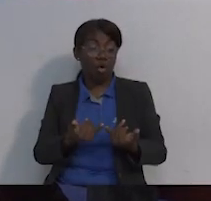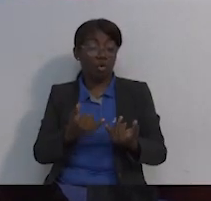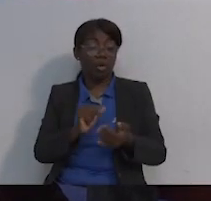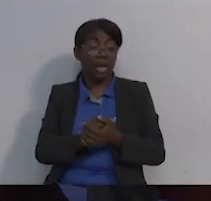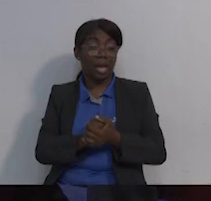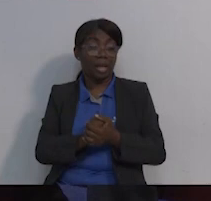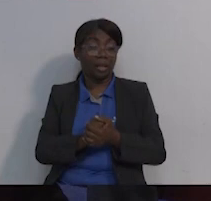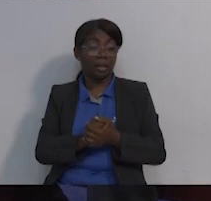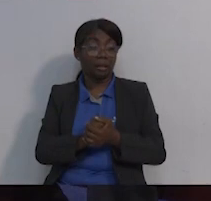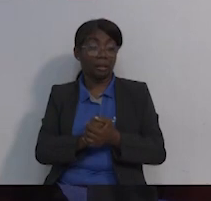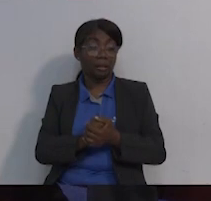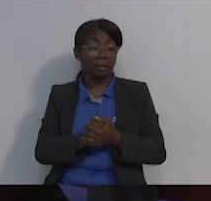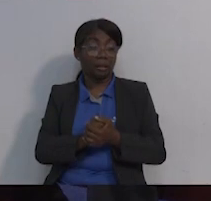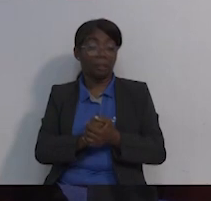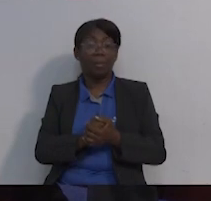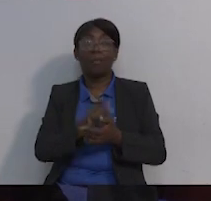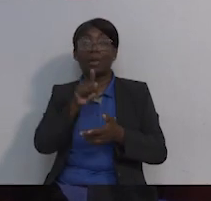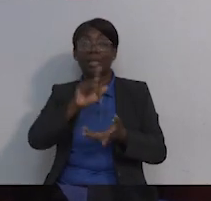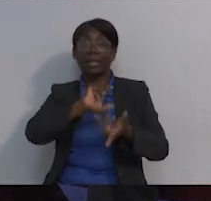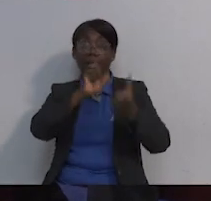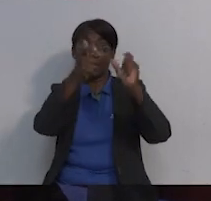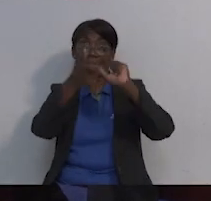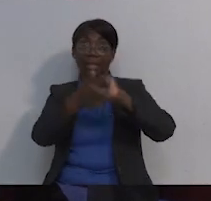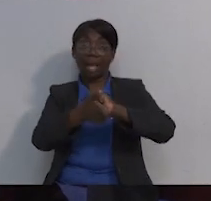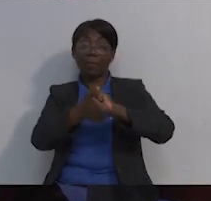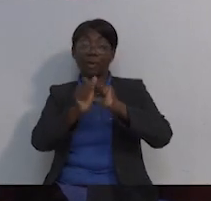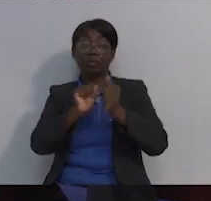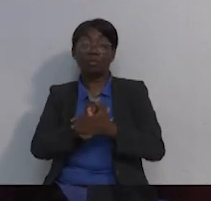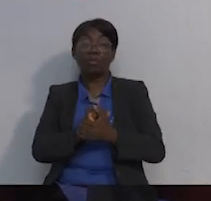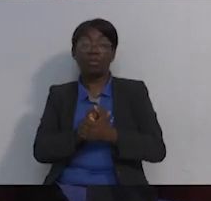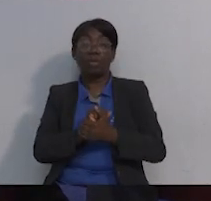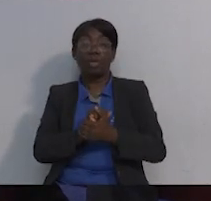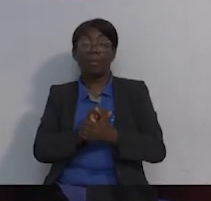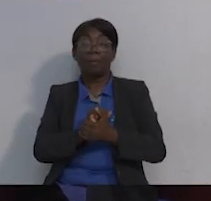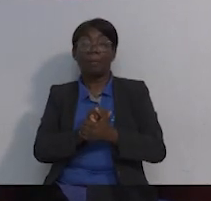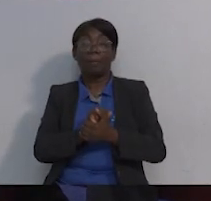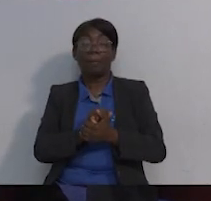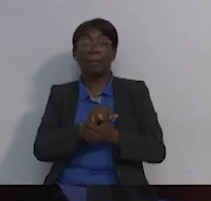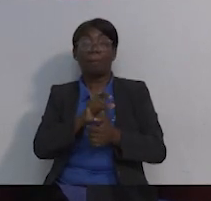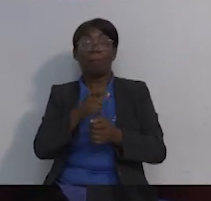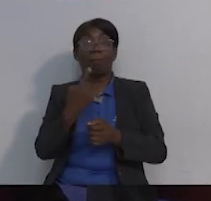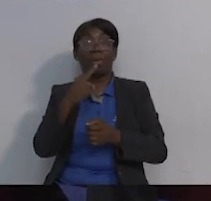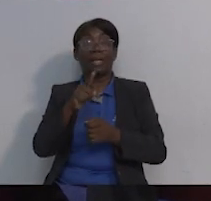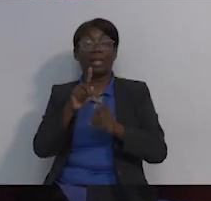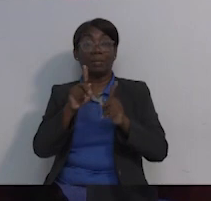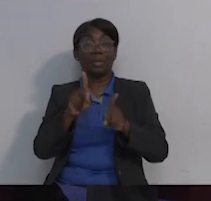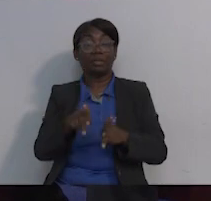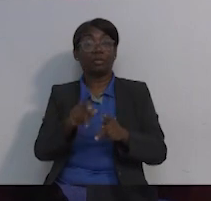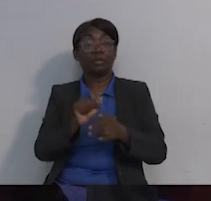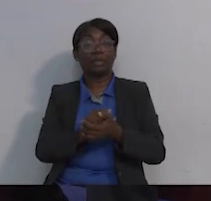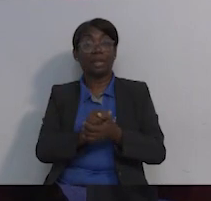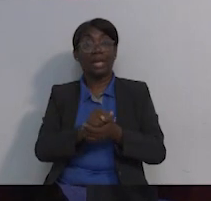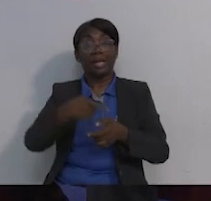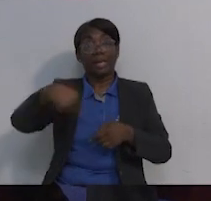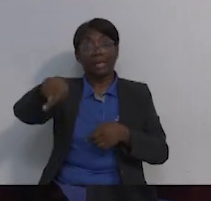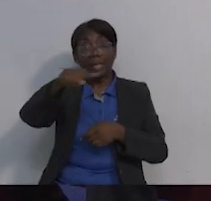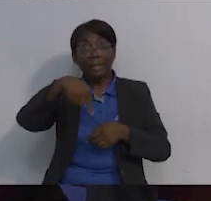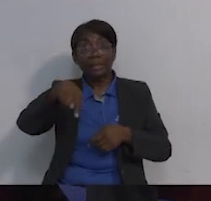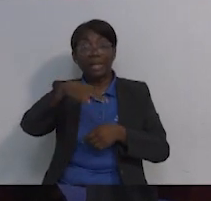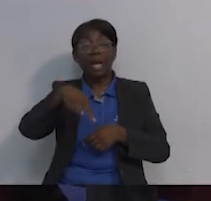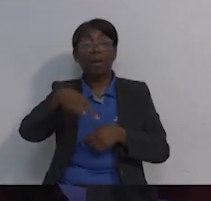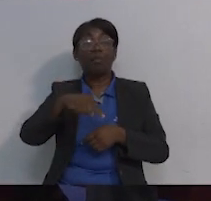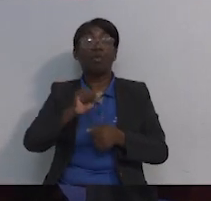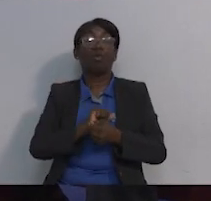cuando vamos a tener que hacer un pequeño cambio, claro, para nuestros anunciantes y enseguida vamos a regresar con ustedes